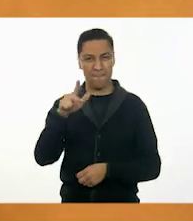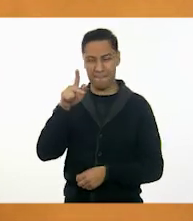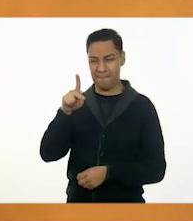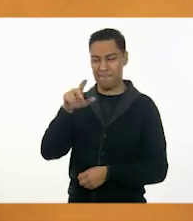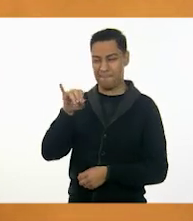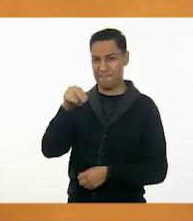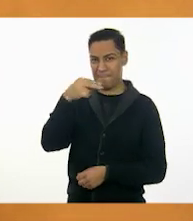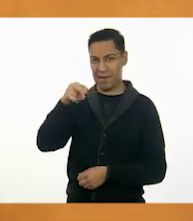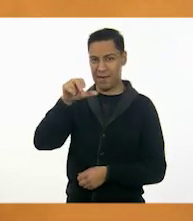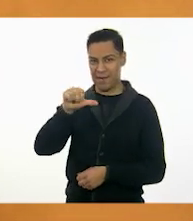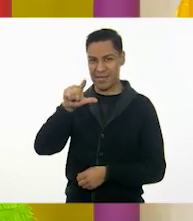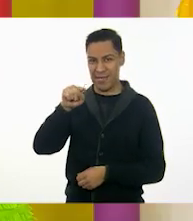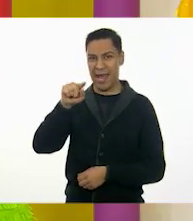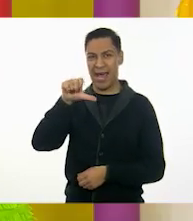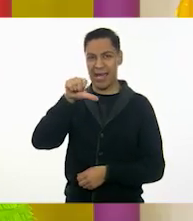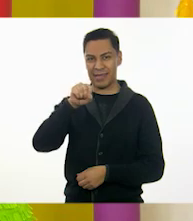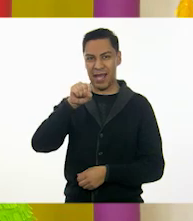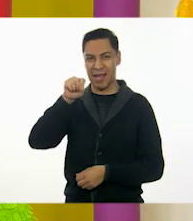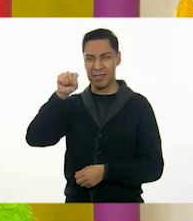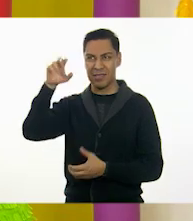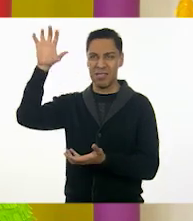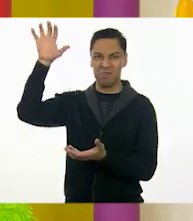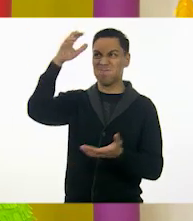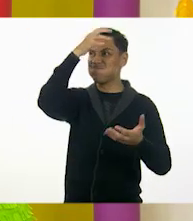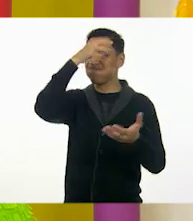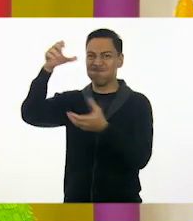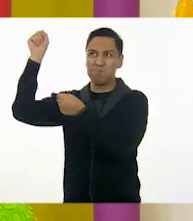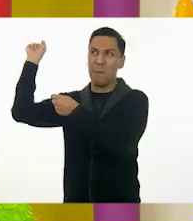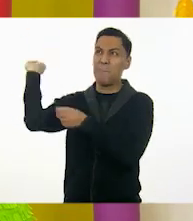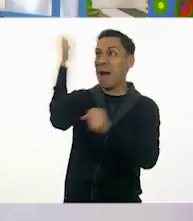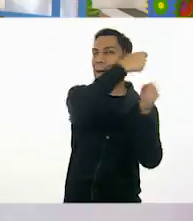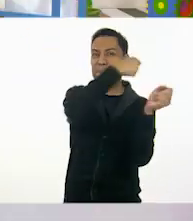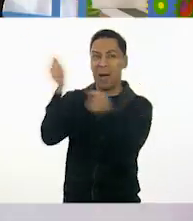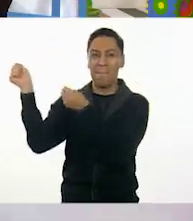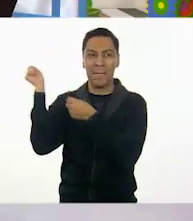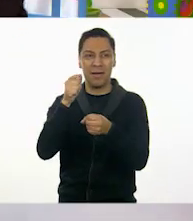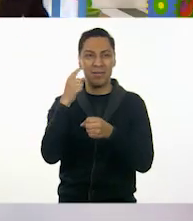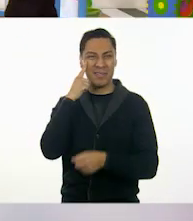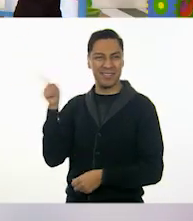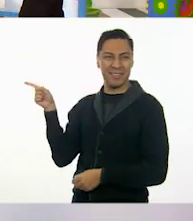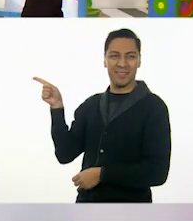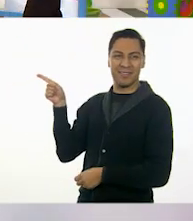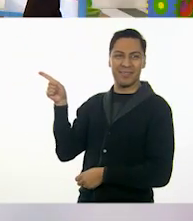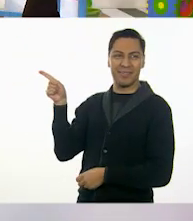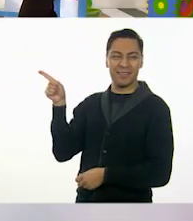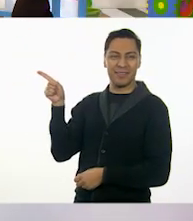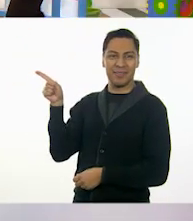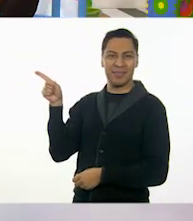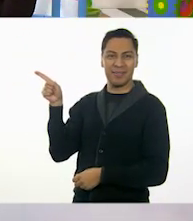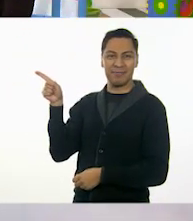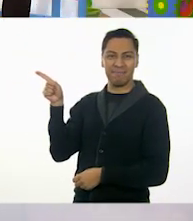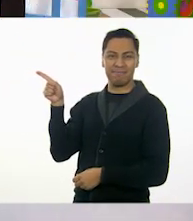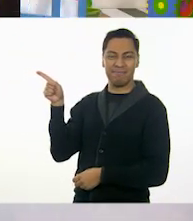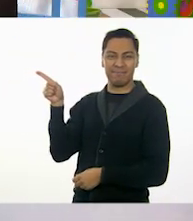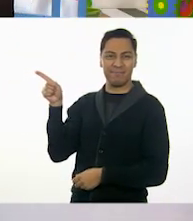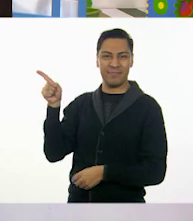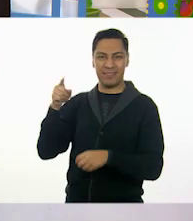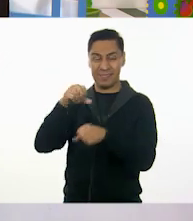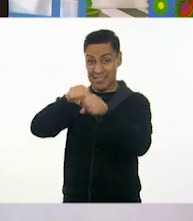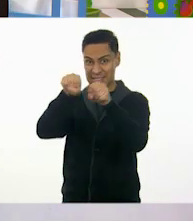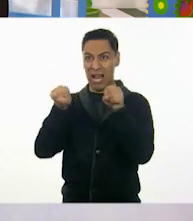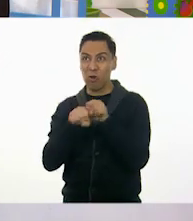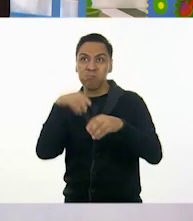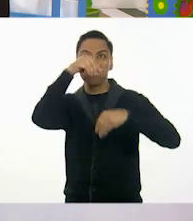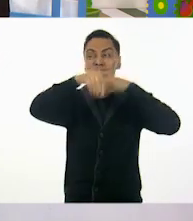piñatas. Es que son muy bonitas las piñatas. son muy bellas. Mira, pues de hecho tenemos adornado el salón. O esta que está aquí, mira. ¡Oh, esta